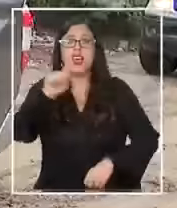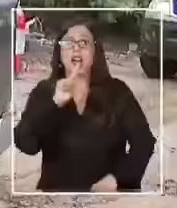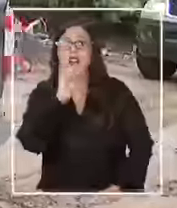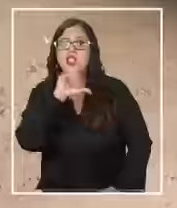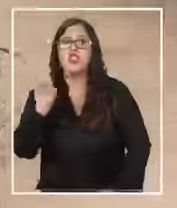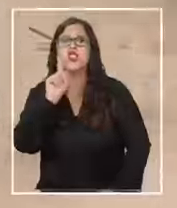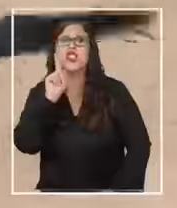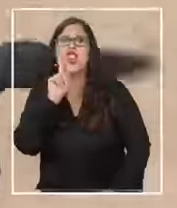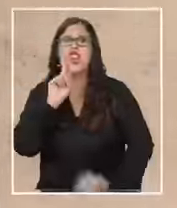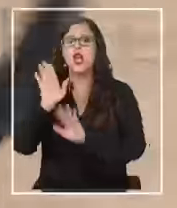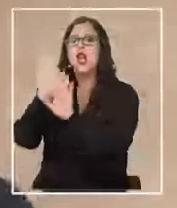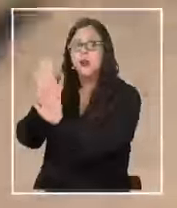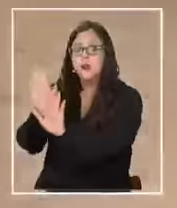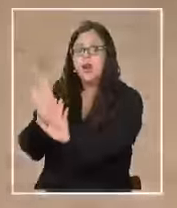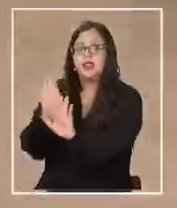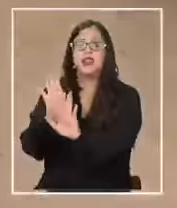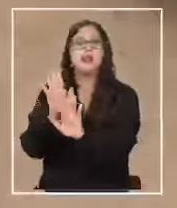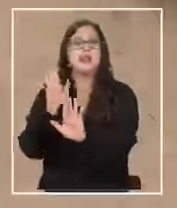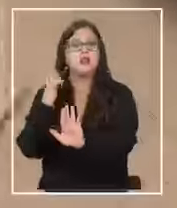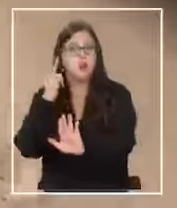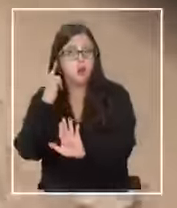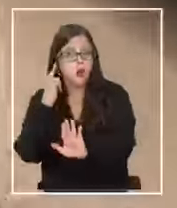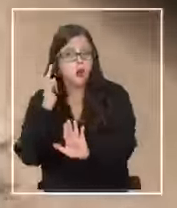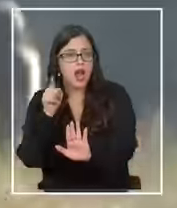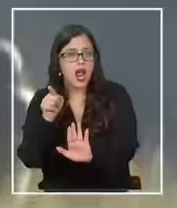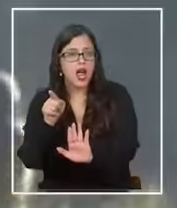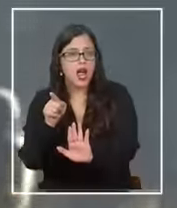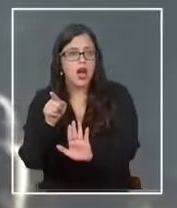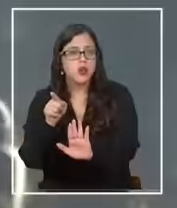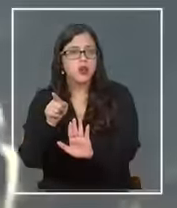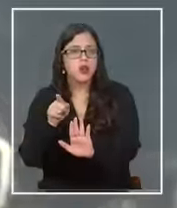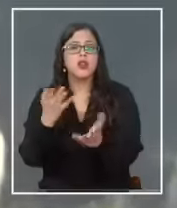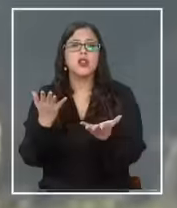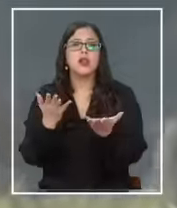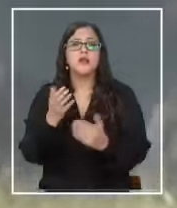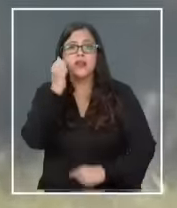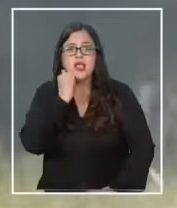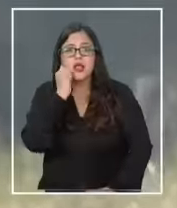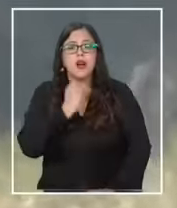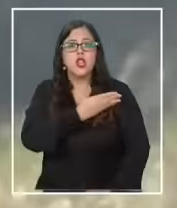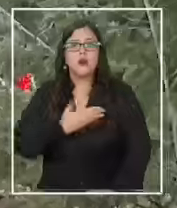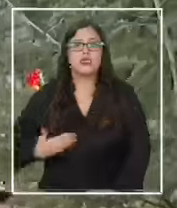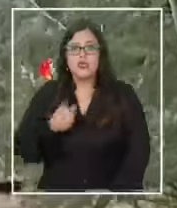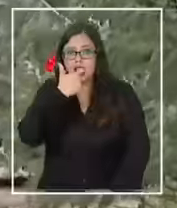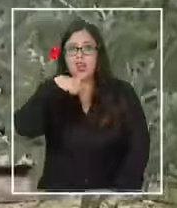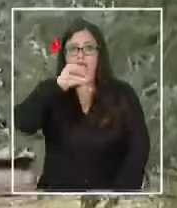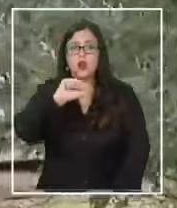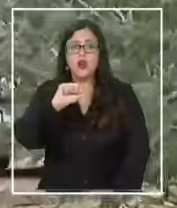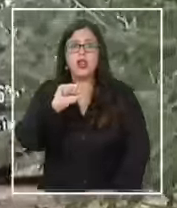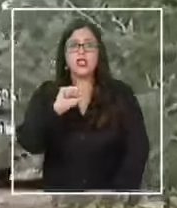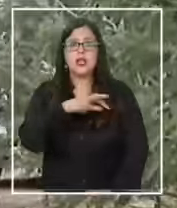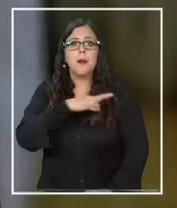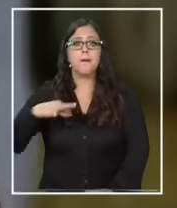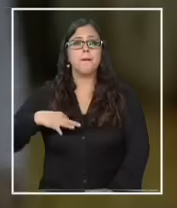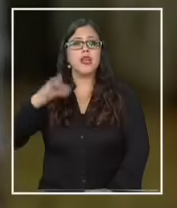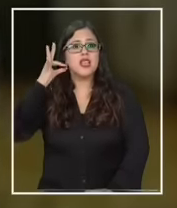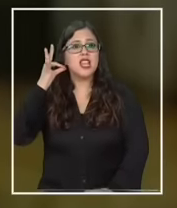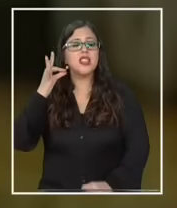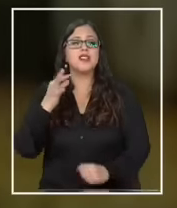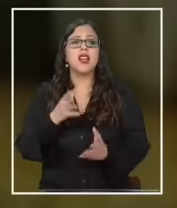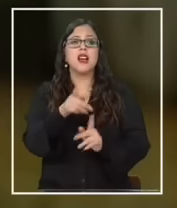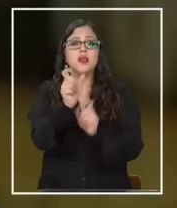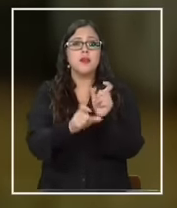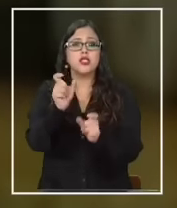es el que filtró el audio escucha la siguiente declaración estimado presidente Boric ministro y parlamentarios de la macro zona sur como ya es de público